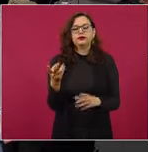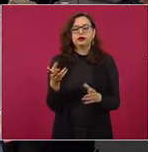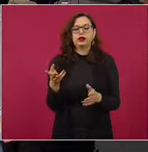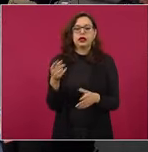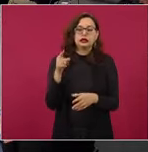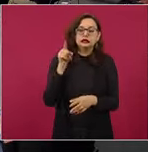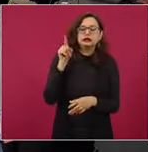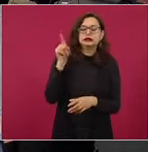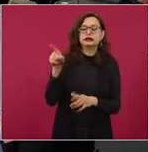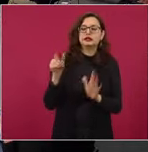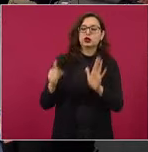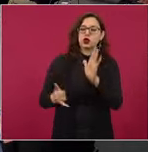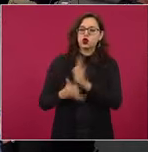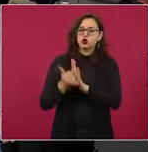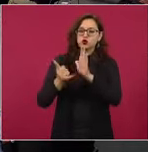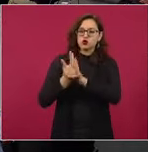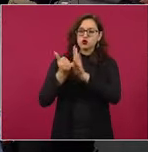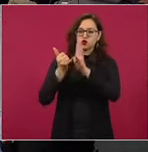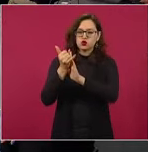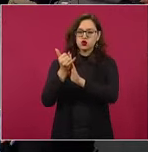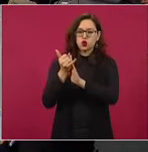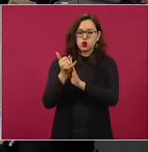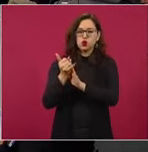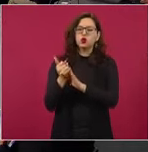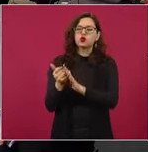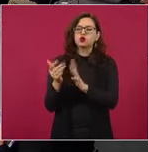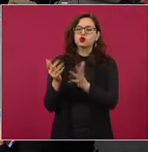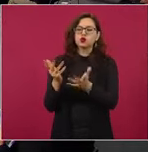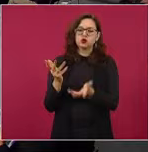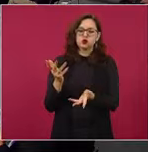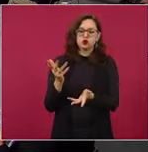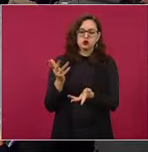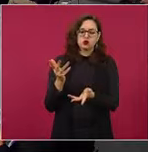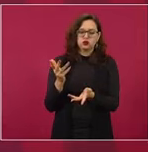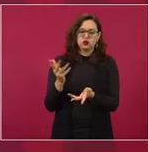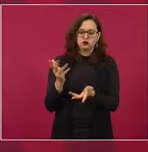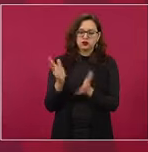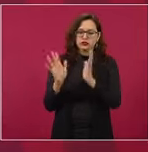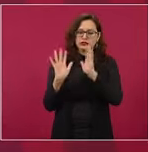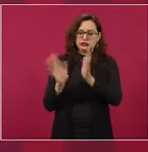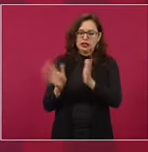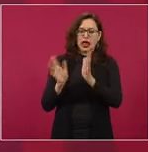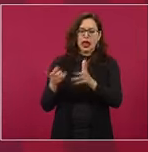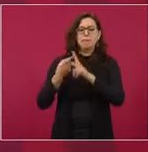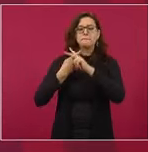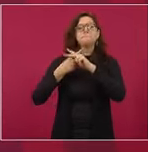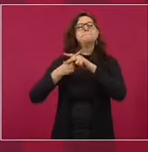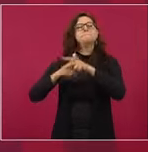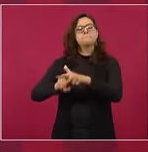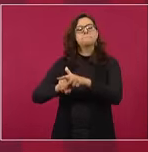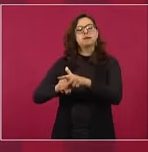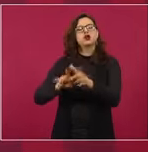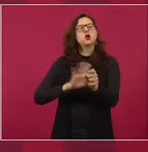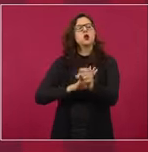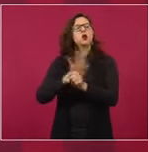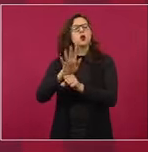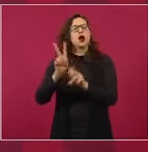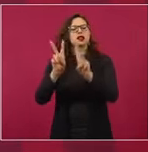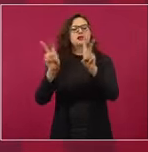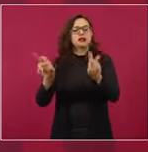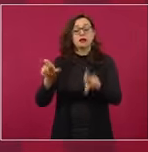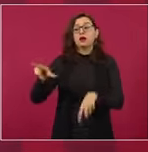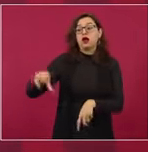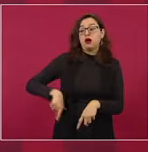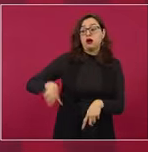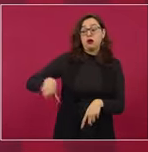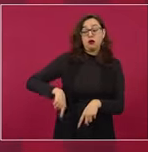comenzando con la licitación, la firma de un convenio con el gobierno del